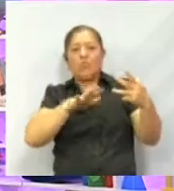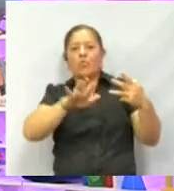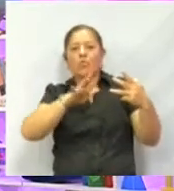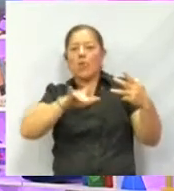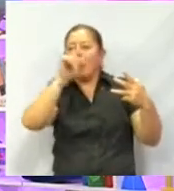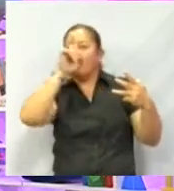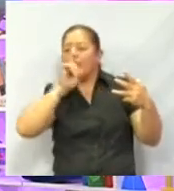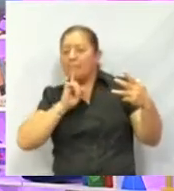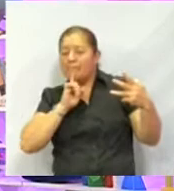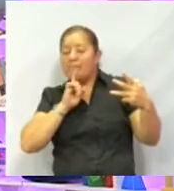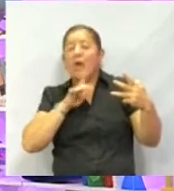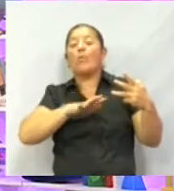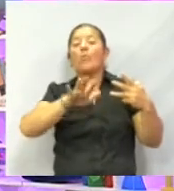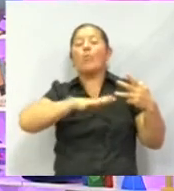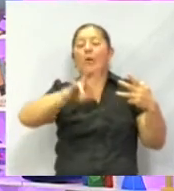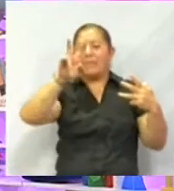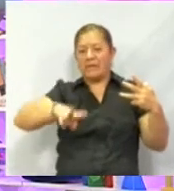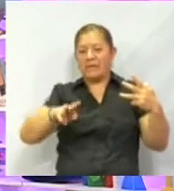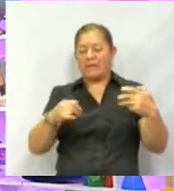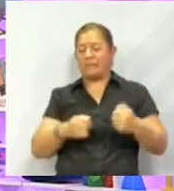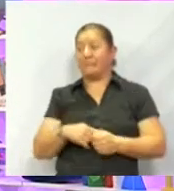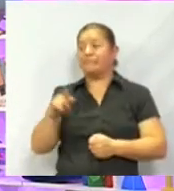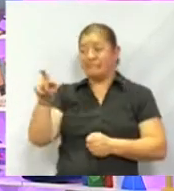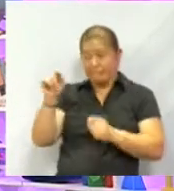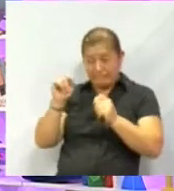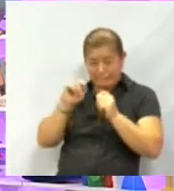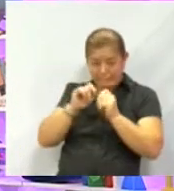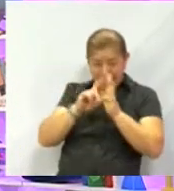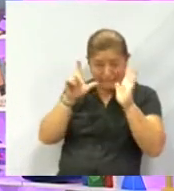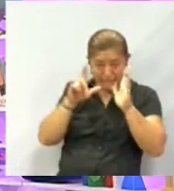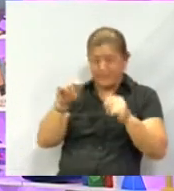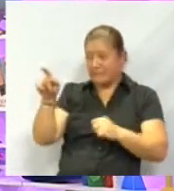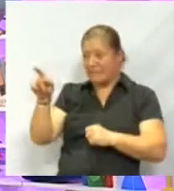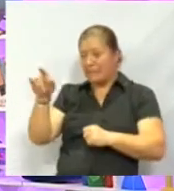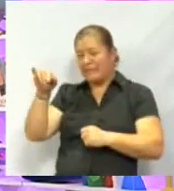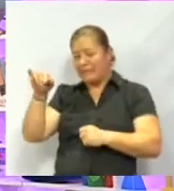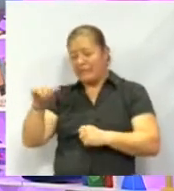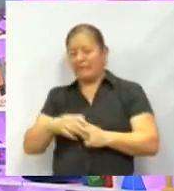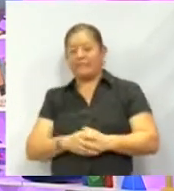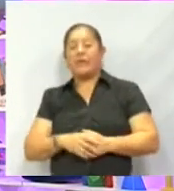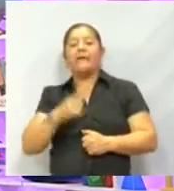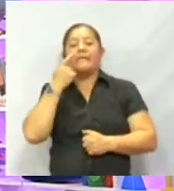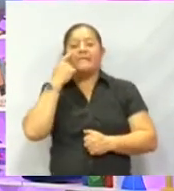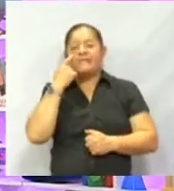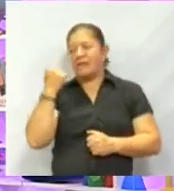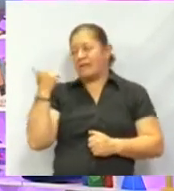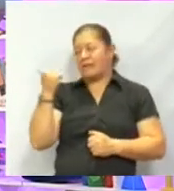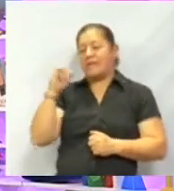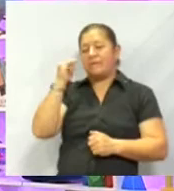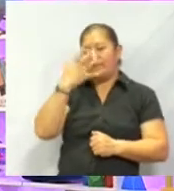verdad. ¿Estás listo? Sí. Perfecto. Observemos la siguiente imagen en pantalla.